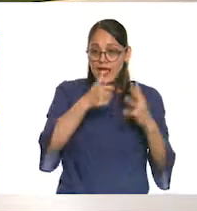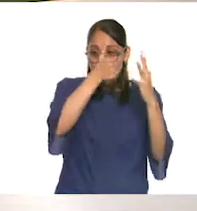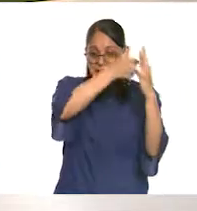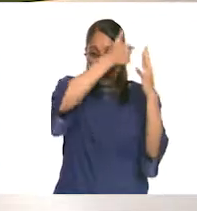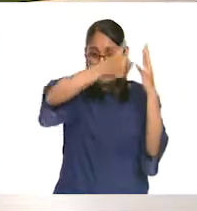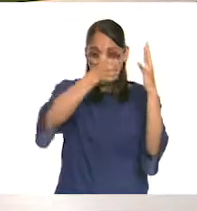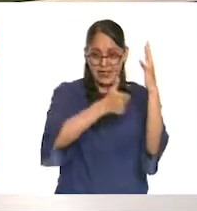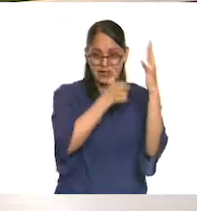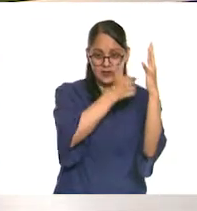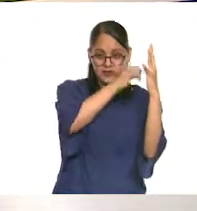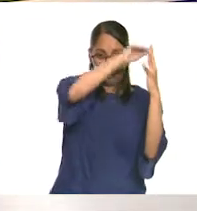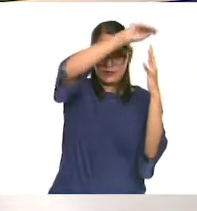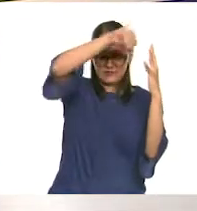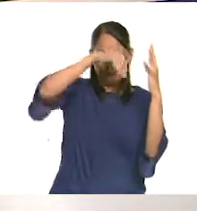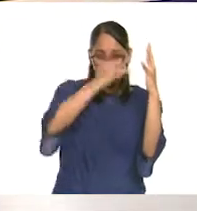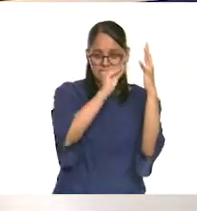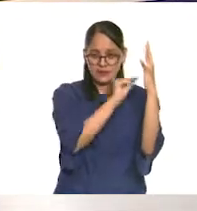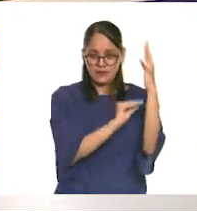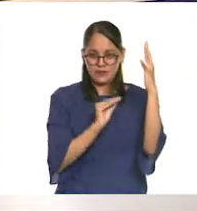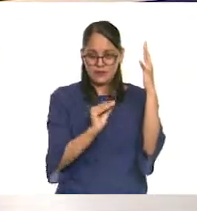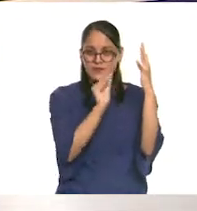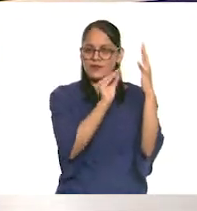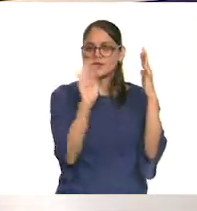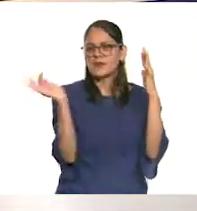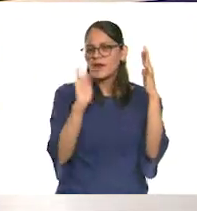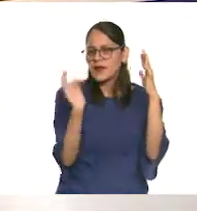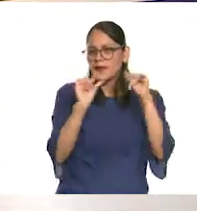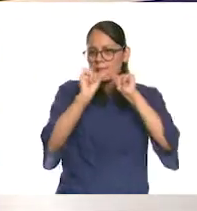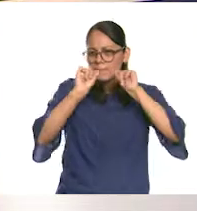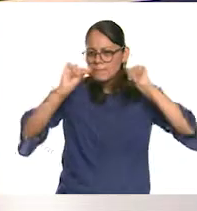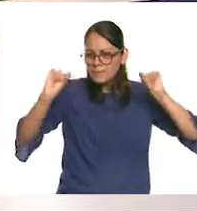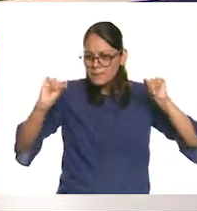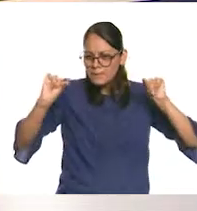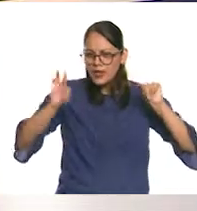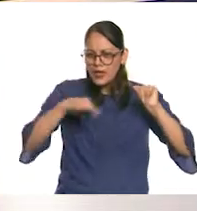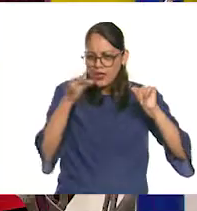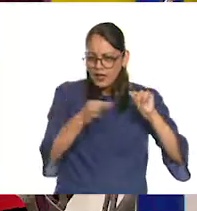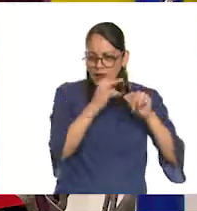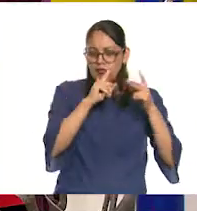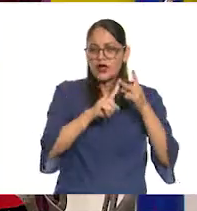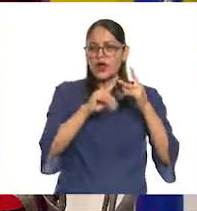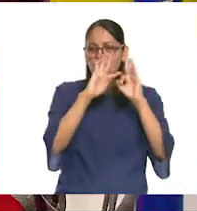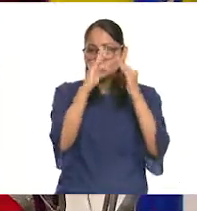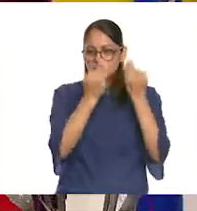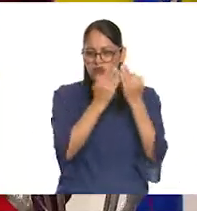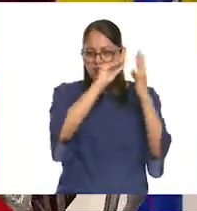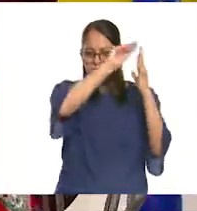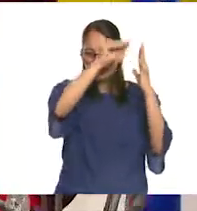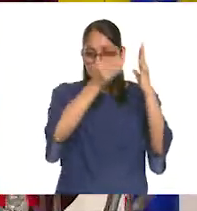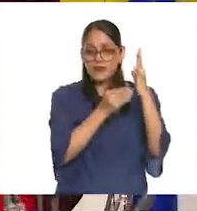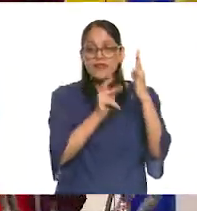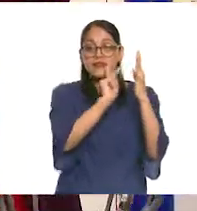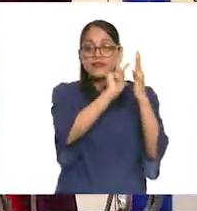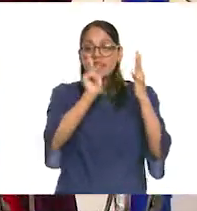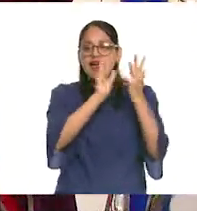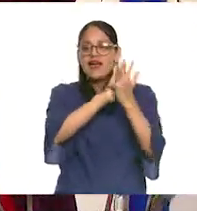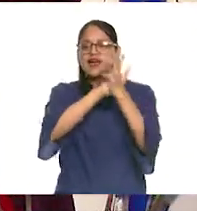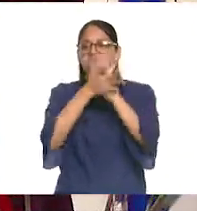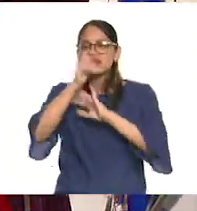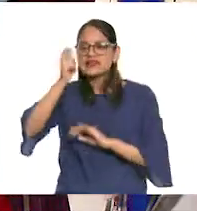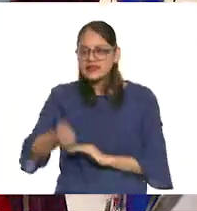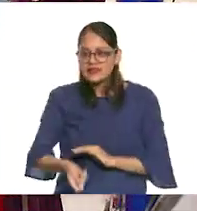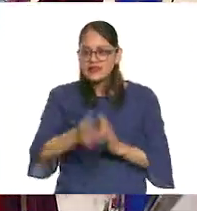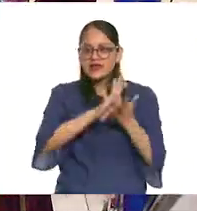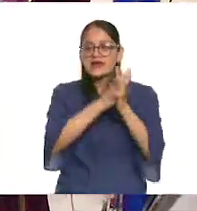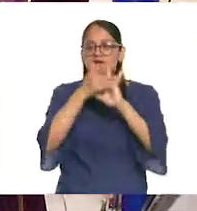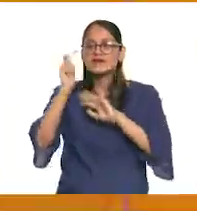elemento que coloquemos en ella, ya sea un estambre, una figura, cualquier cosa, tiene que tener un significado, un